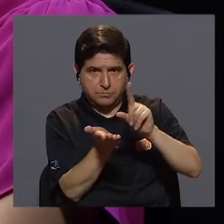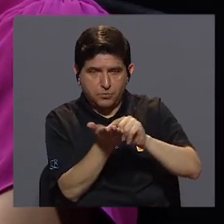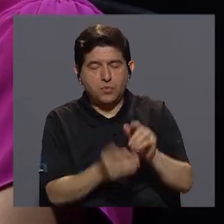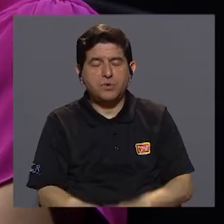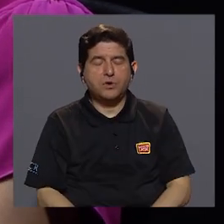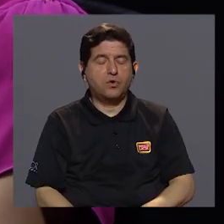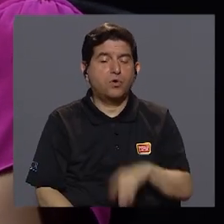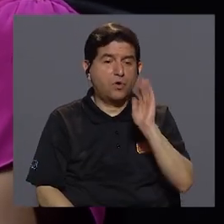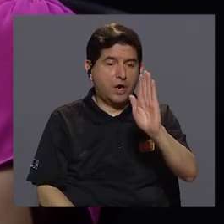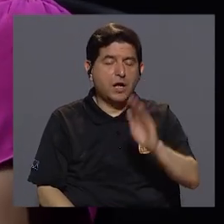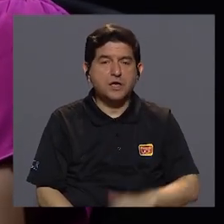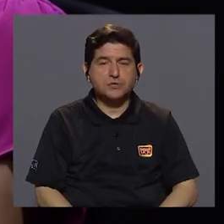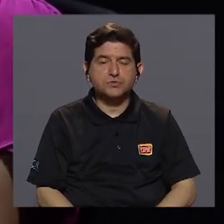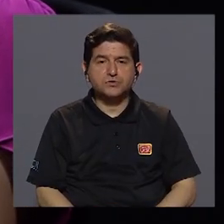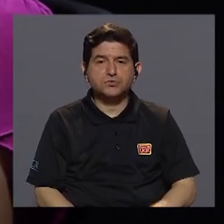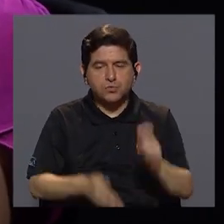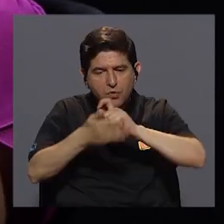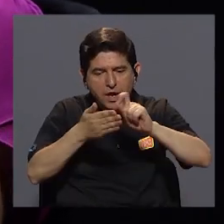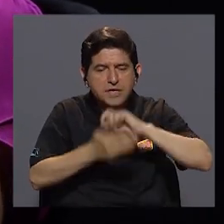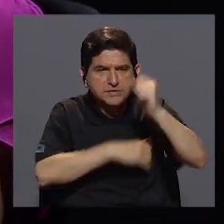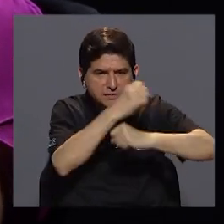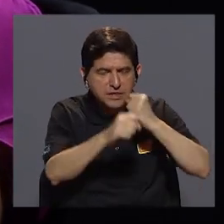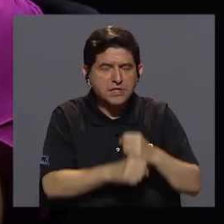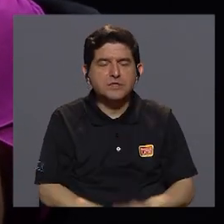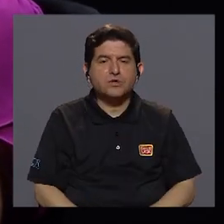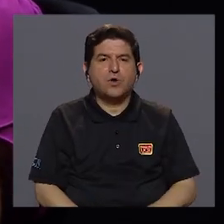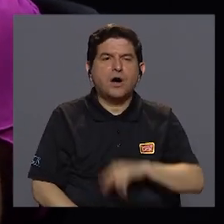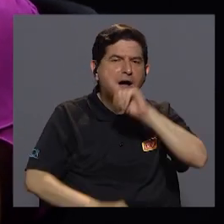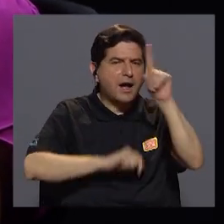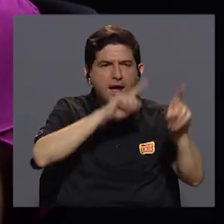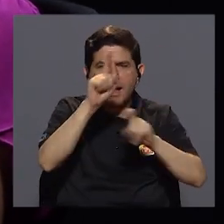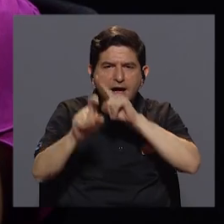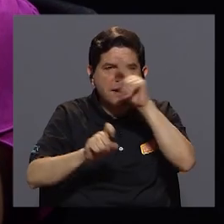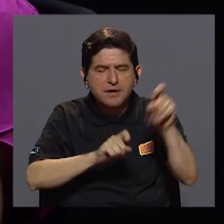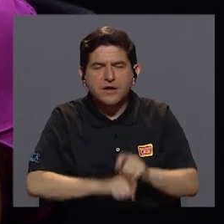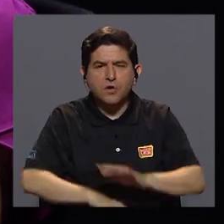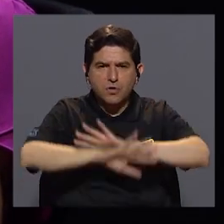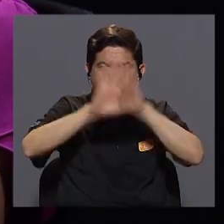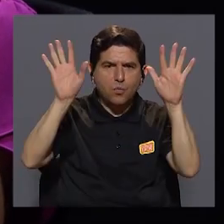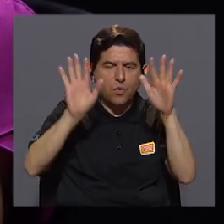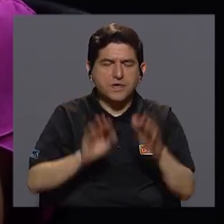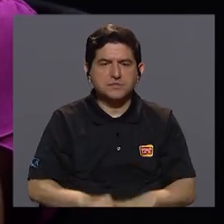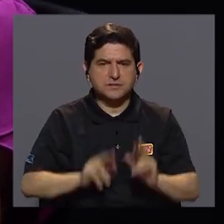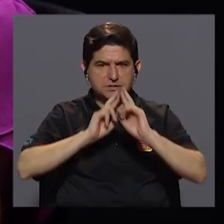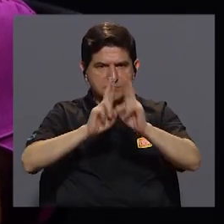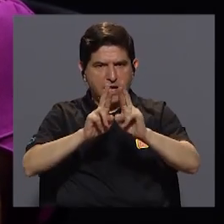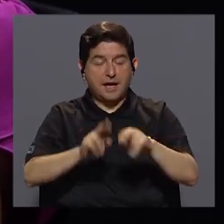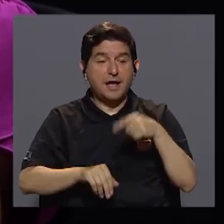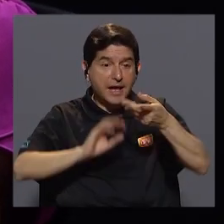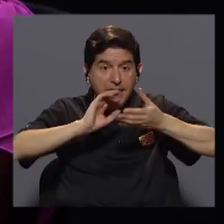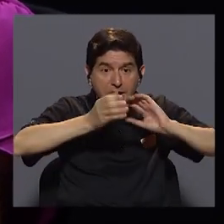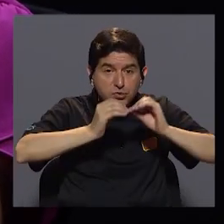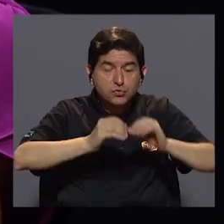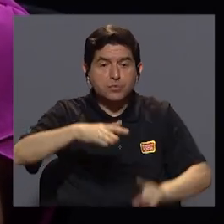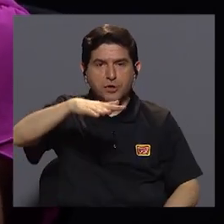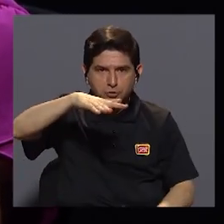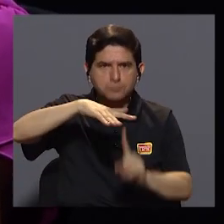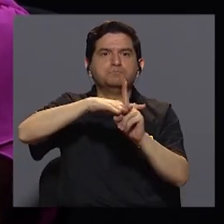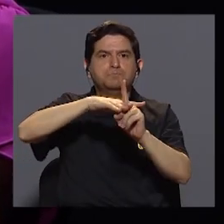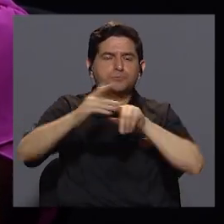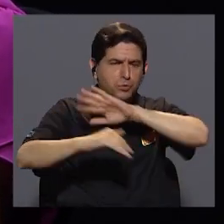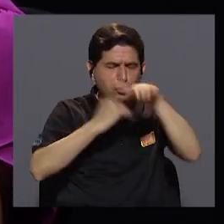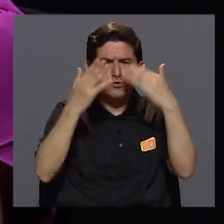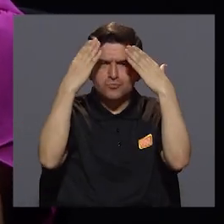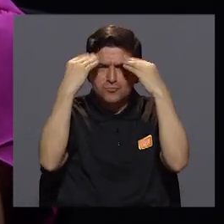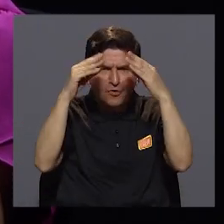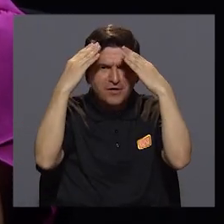memoria anual el resultado de la encuesta de transparencia y requerimos que esos datos estén ahí, toda esta